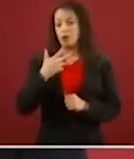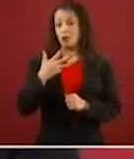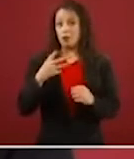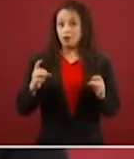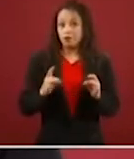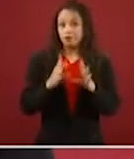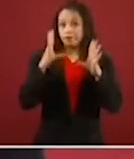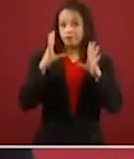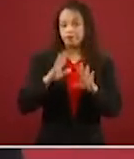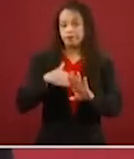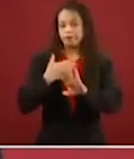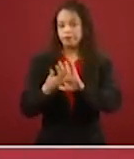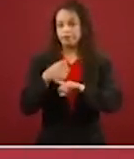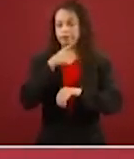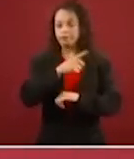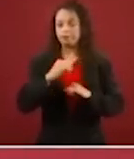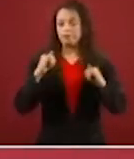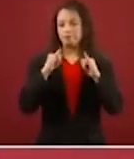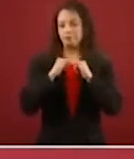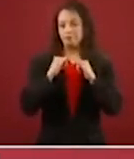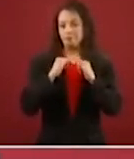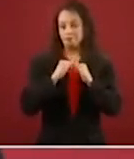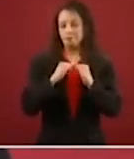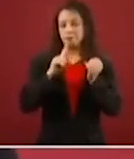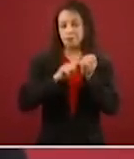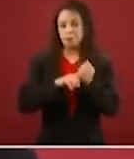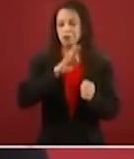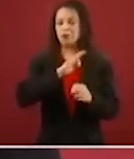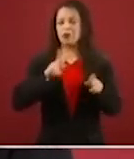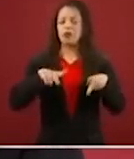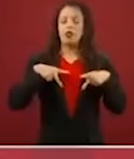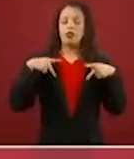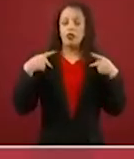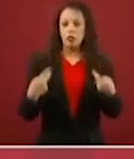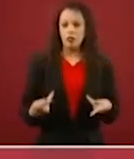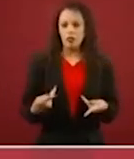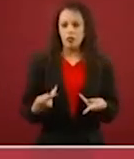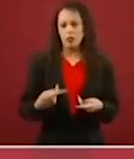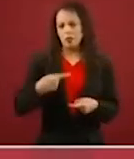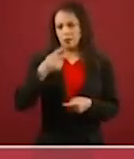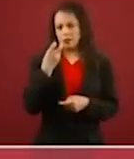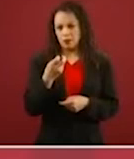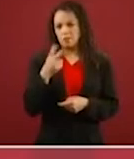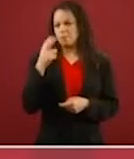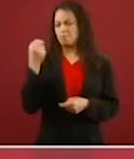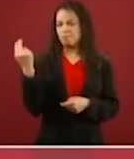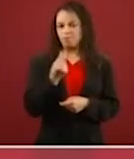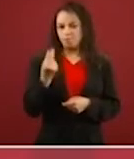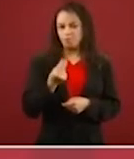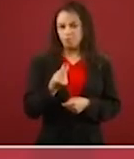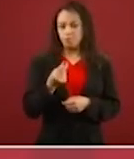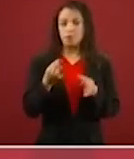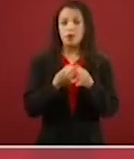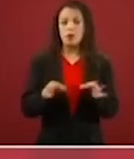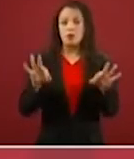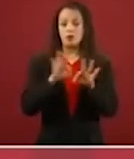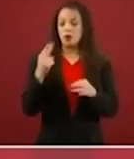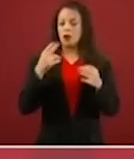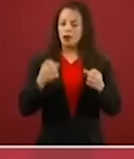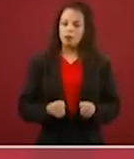y debilitar a la institución cuando lo que se requiere es un Poder Judicial fuerte,